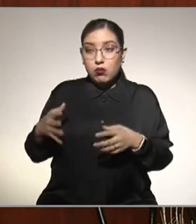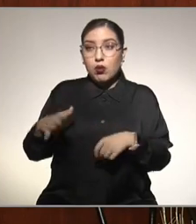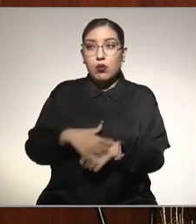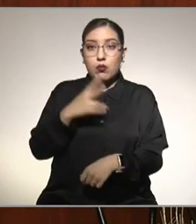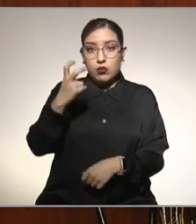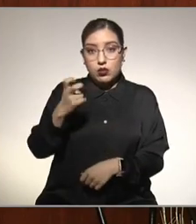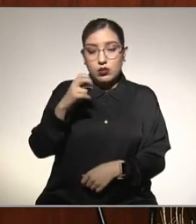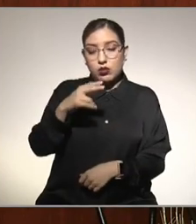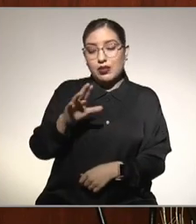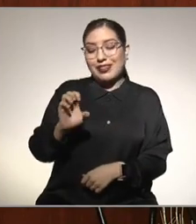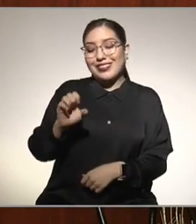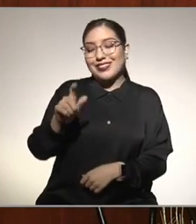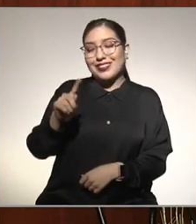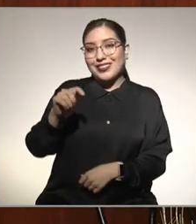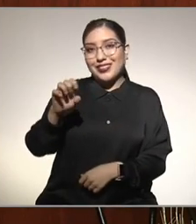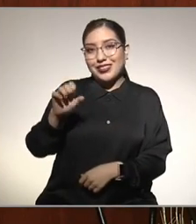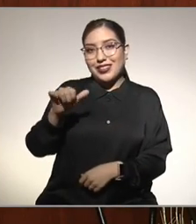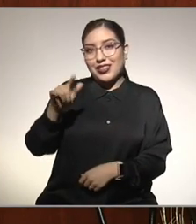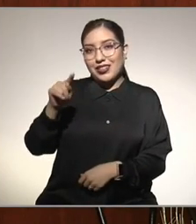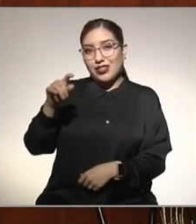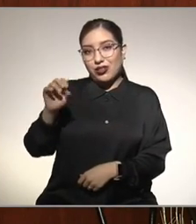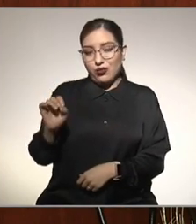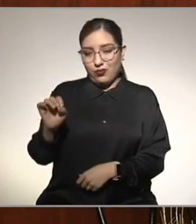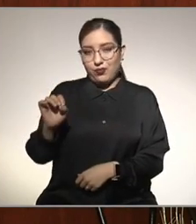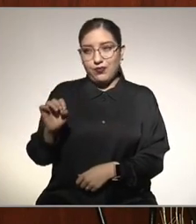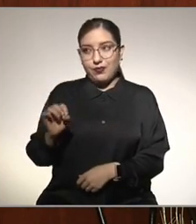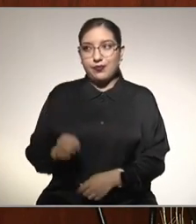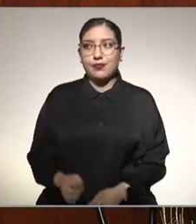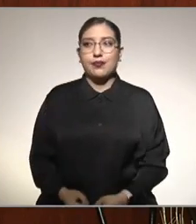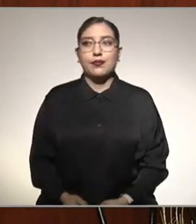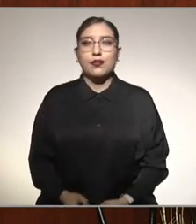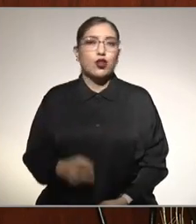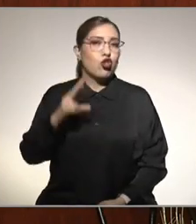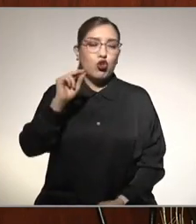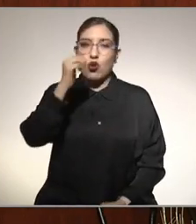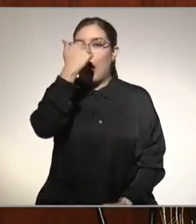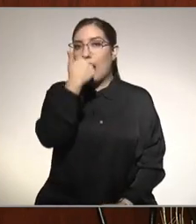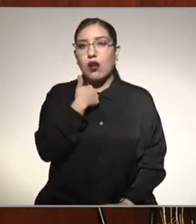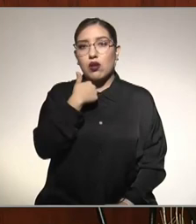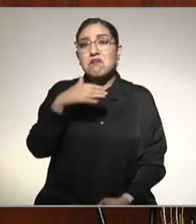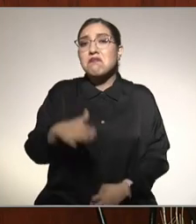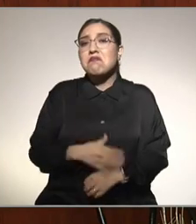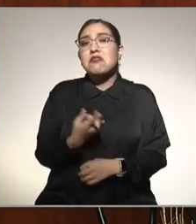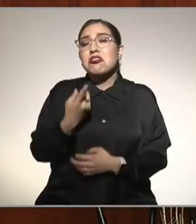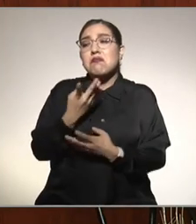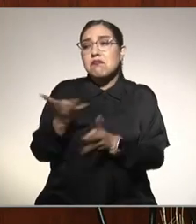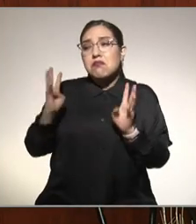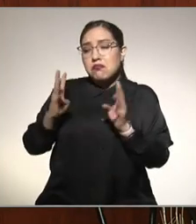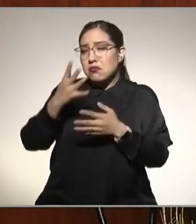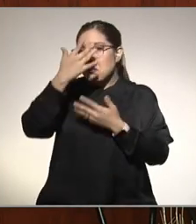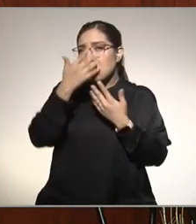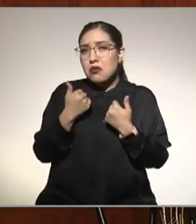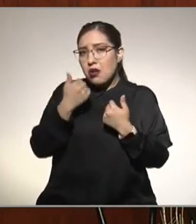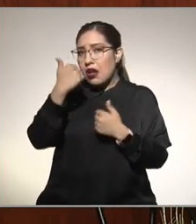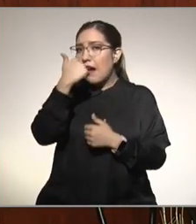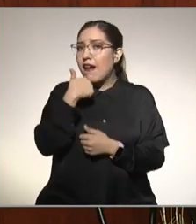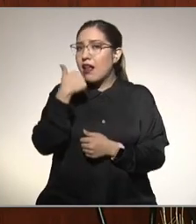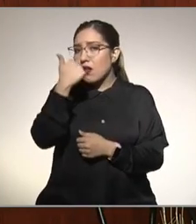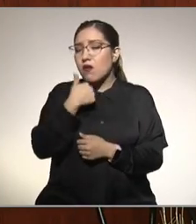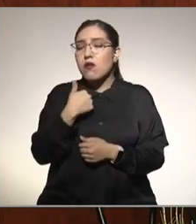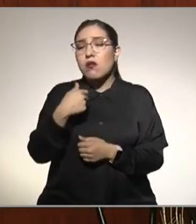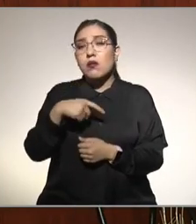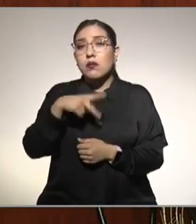grasa, hepatitis, inflamación, esteato, hepatitis, no alcohólica porque no consumen alcohol, que es este grupo en el concepto pero